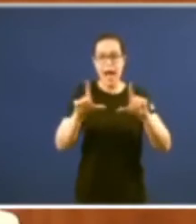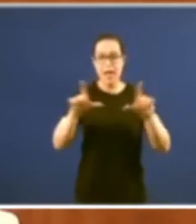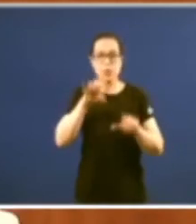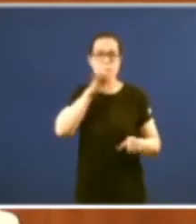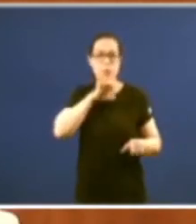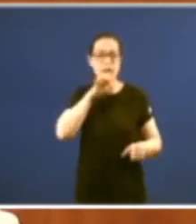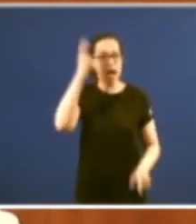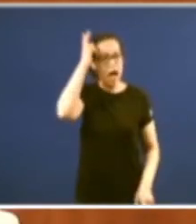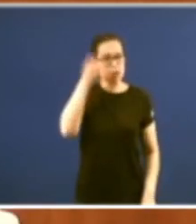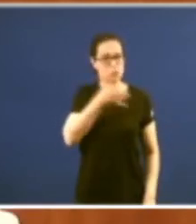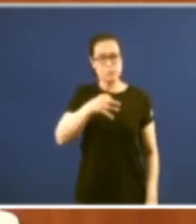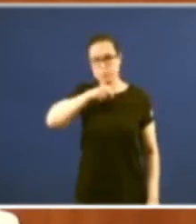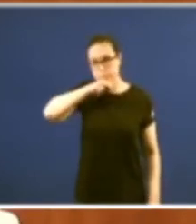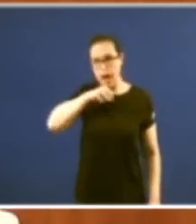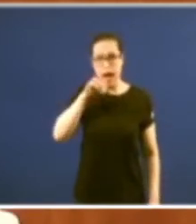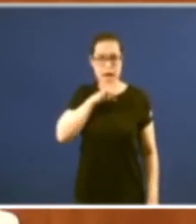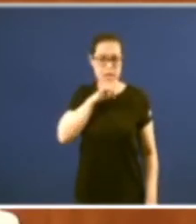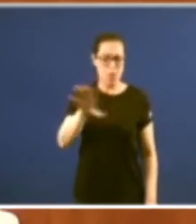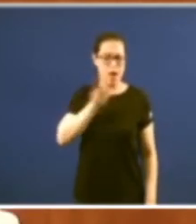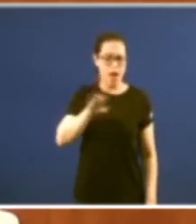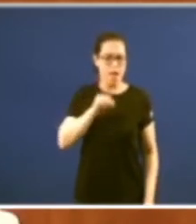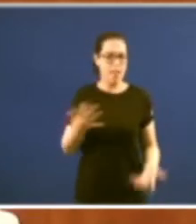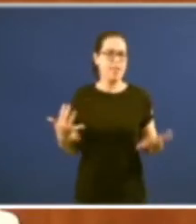perfecto galego ou igual que John Wayne non?